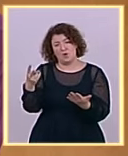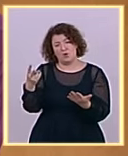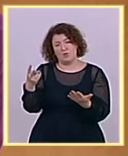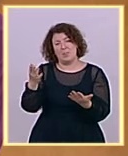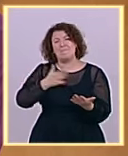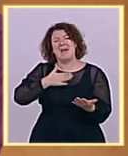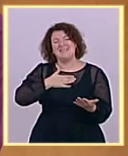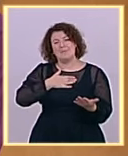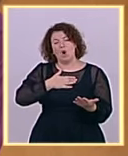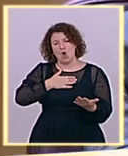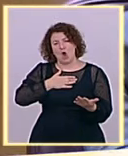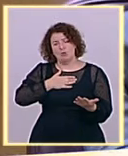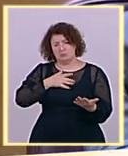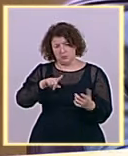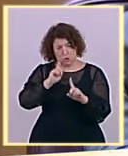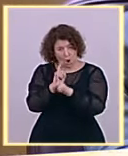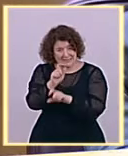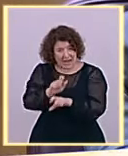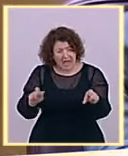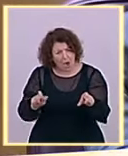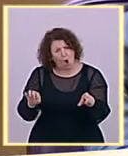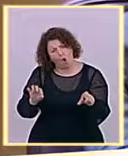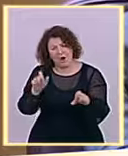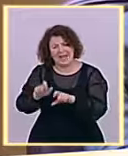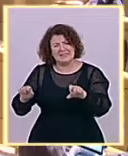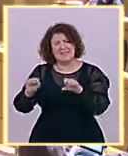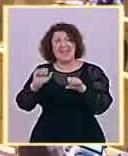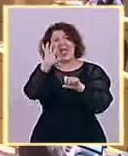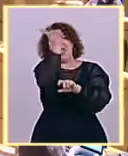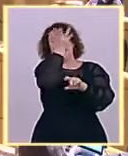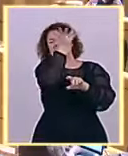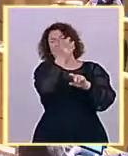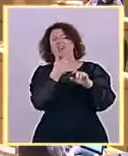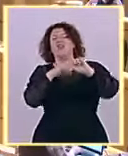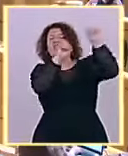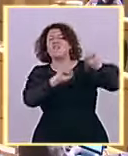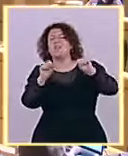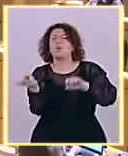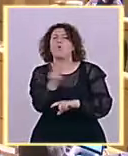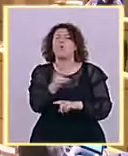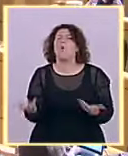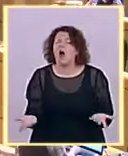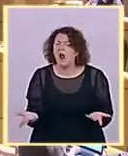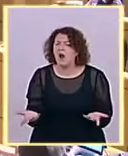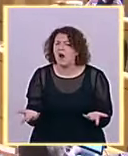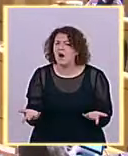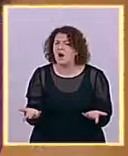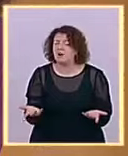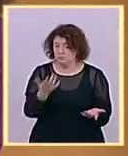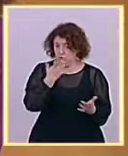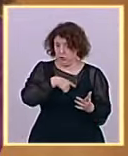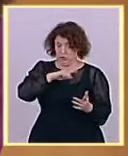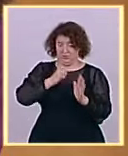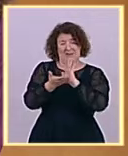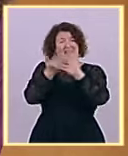defender las élites de este país? ¿Qué tiene usted que decir, señor Feijó, de su voto contrario a